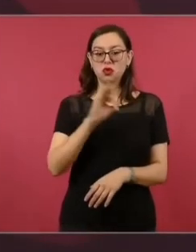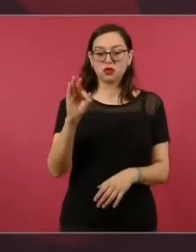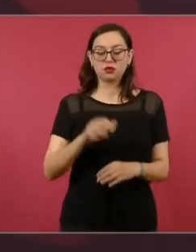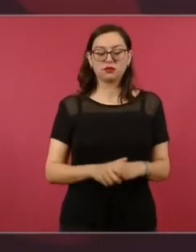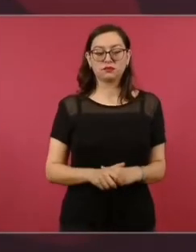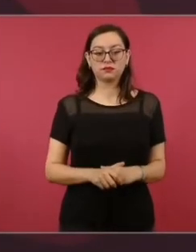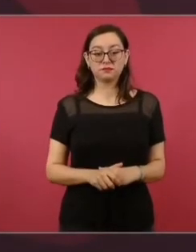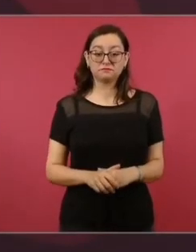Pero bueno…